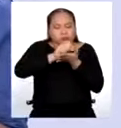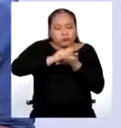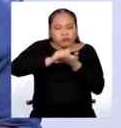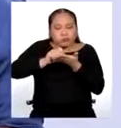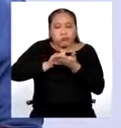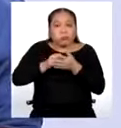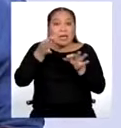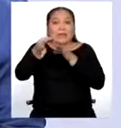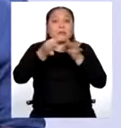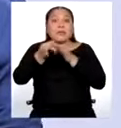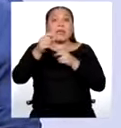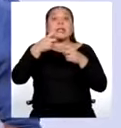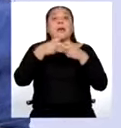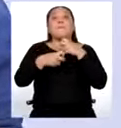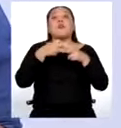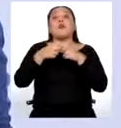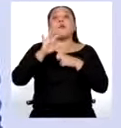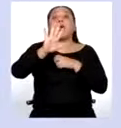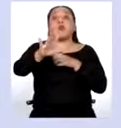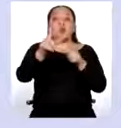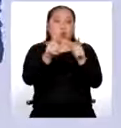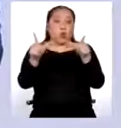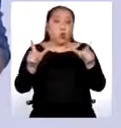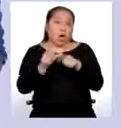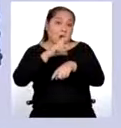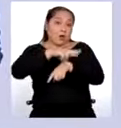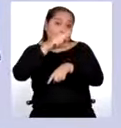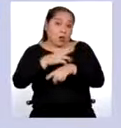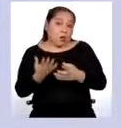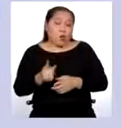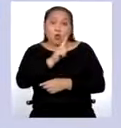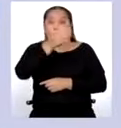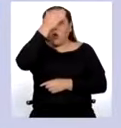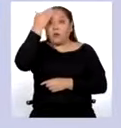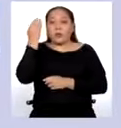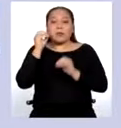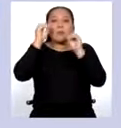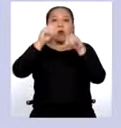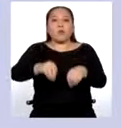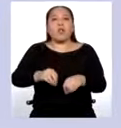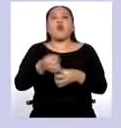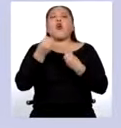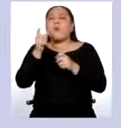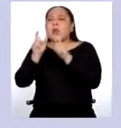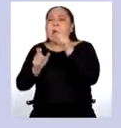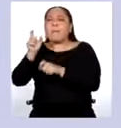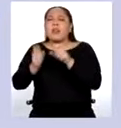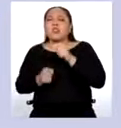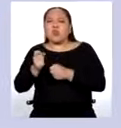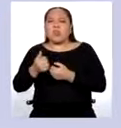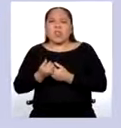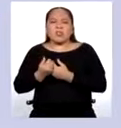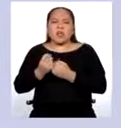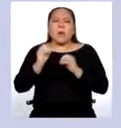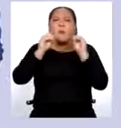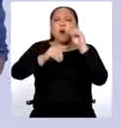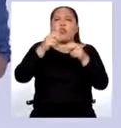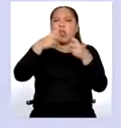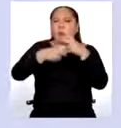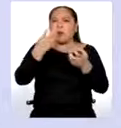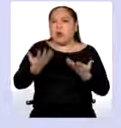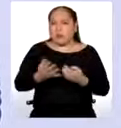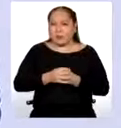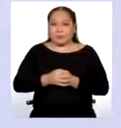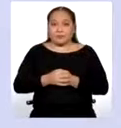describas el problema del agua que se vive en tu localidad o región. Y eso sí, no olvides mencionar cómo intervienen las personas en el problema y las consecuencias de éste.